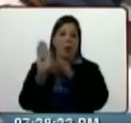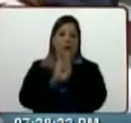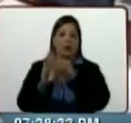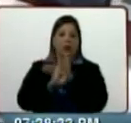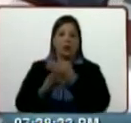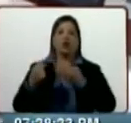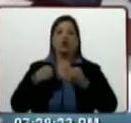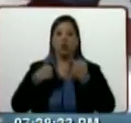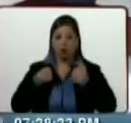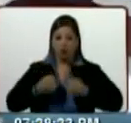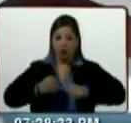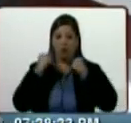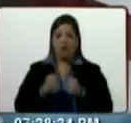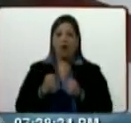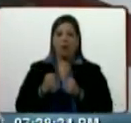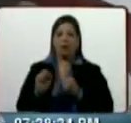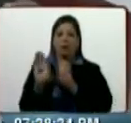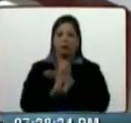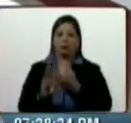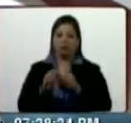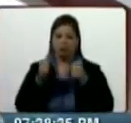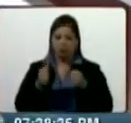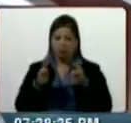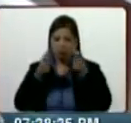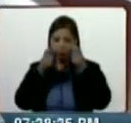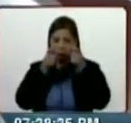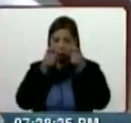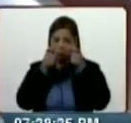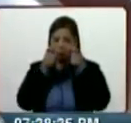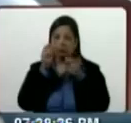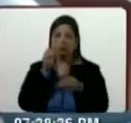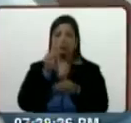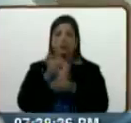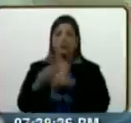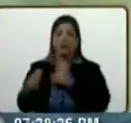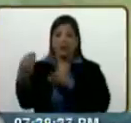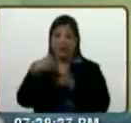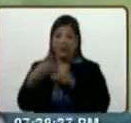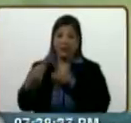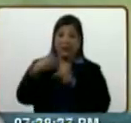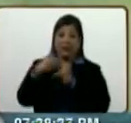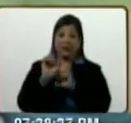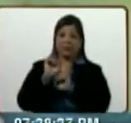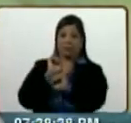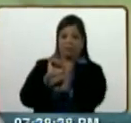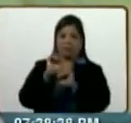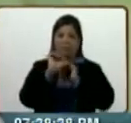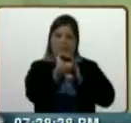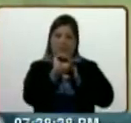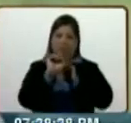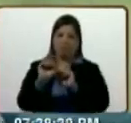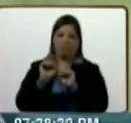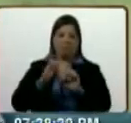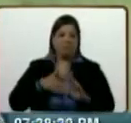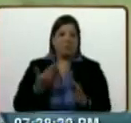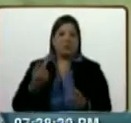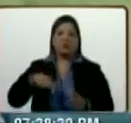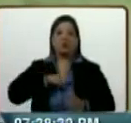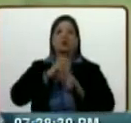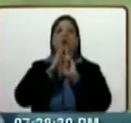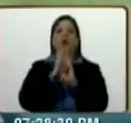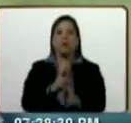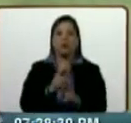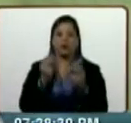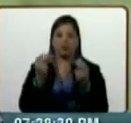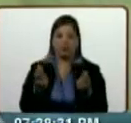actuado con la firmeza del caso. Con la firmeza del caso. Y si siguen intentándonos, bueno, vengan para acá que nosotros haremos la respuesta que tenemos que dar.